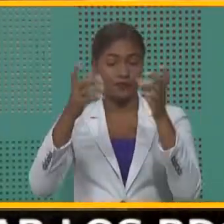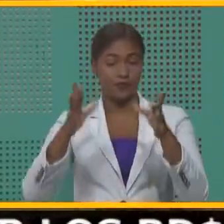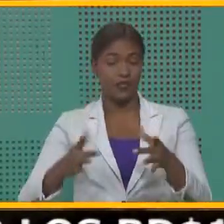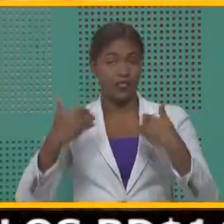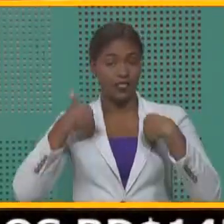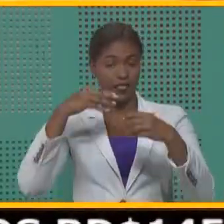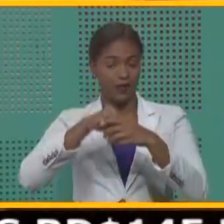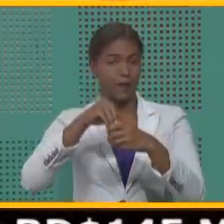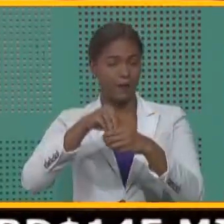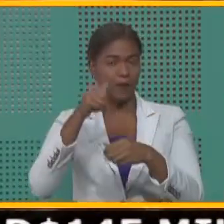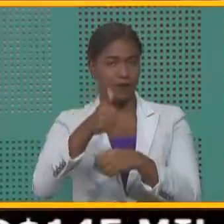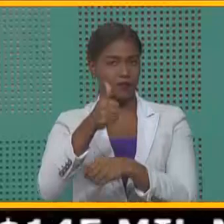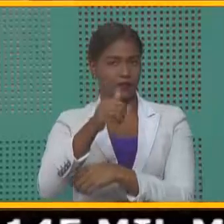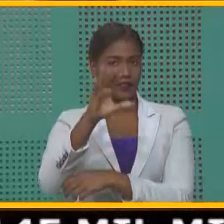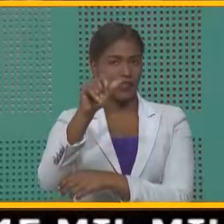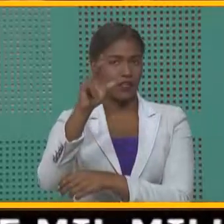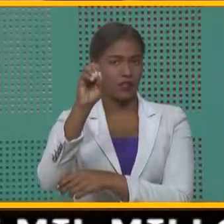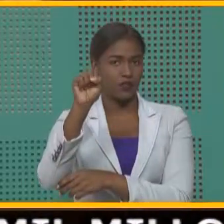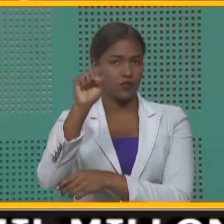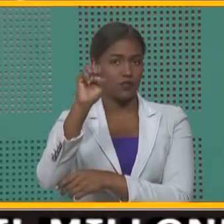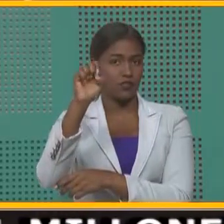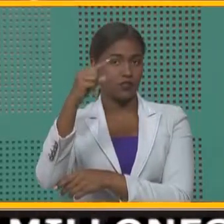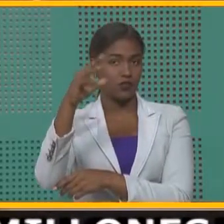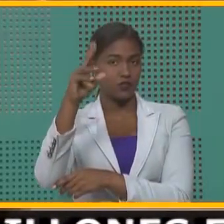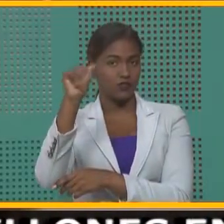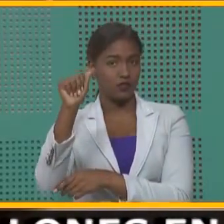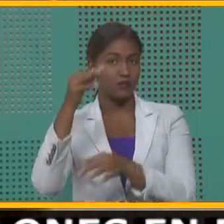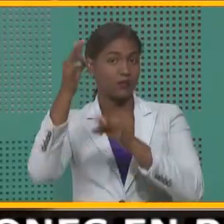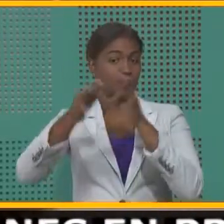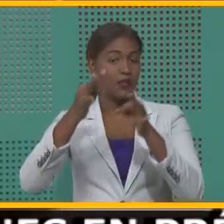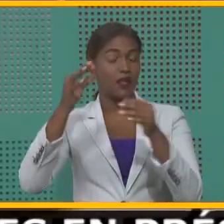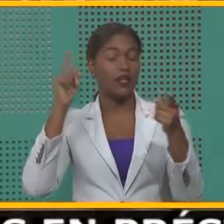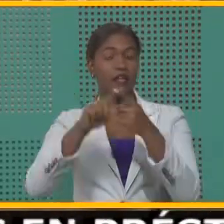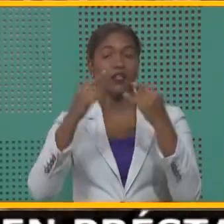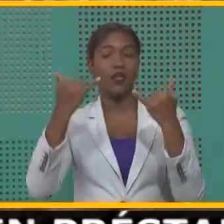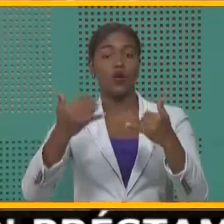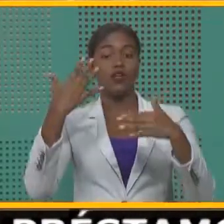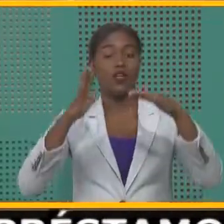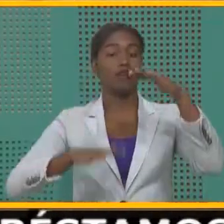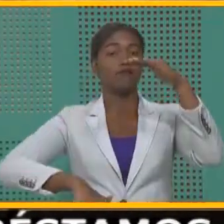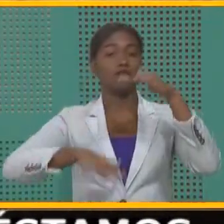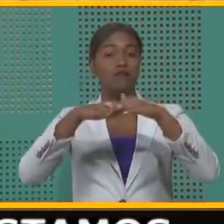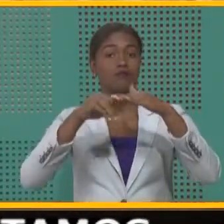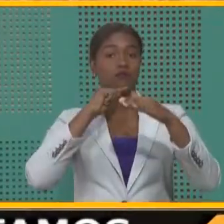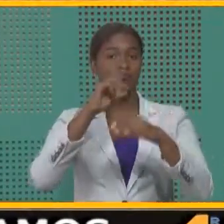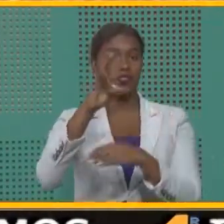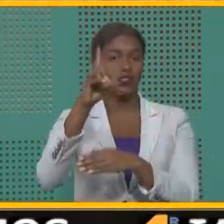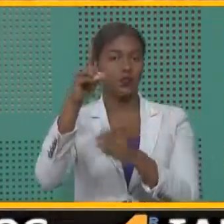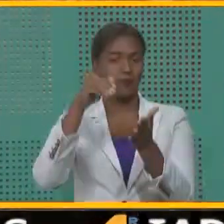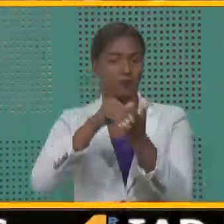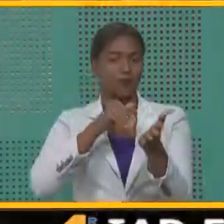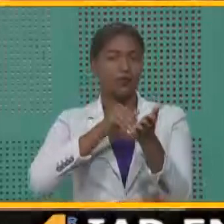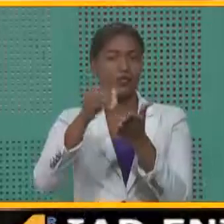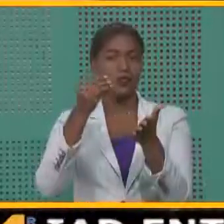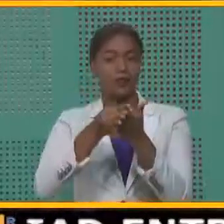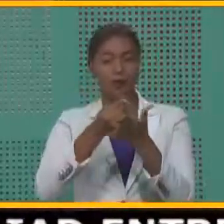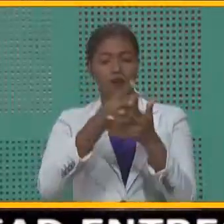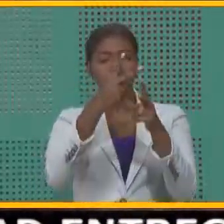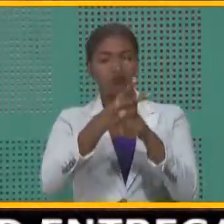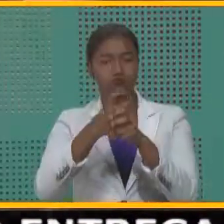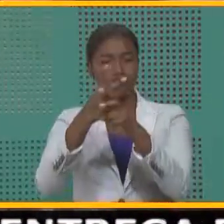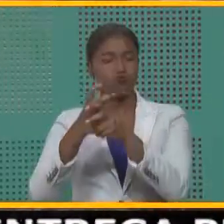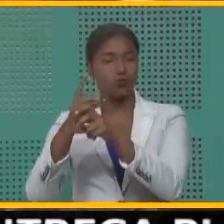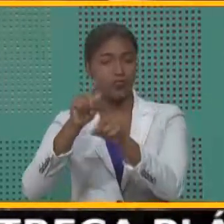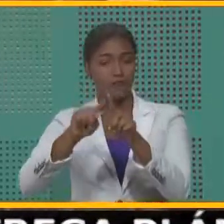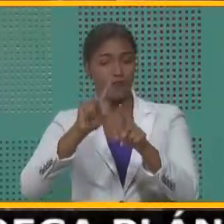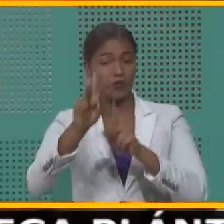del Banco Agrícola, Carlos Segura Foster, explicó que hasta la fecha se han superado los 71 mil millones de pesos en financiamiento a